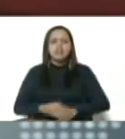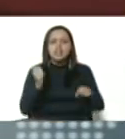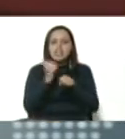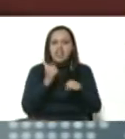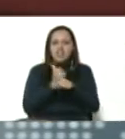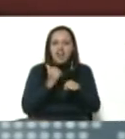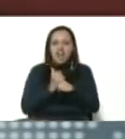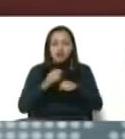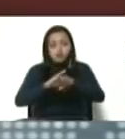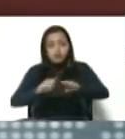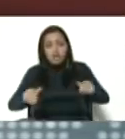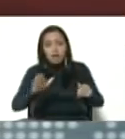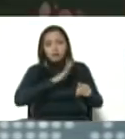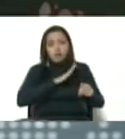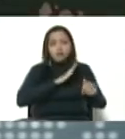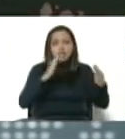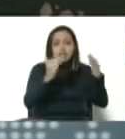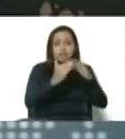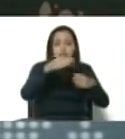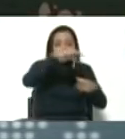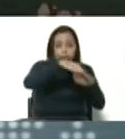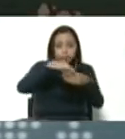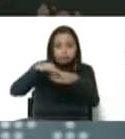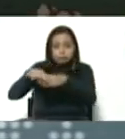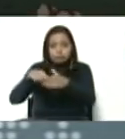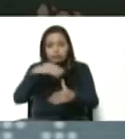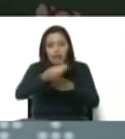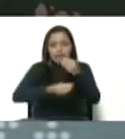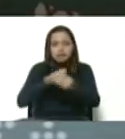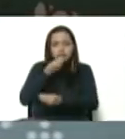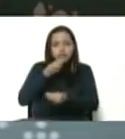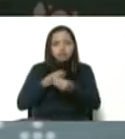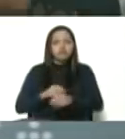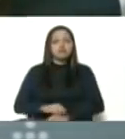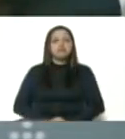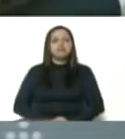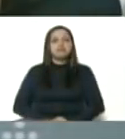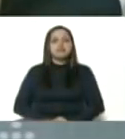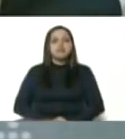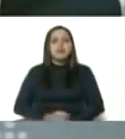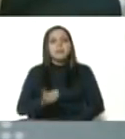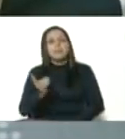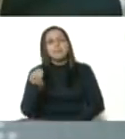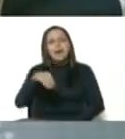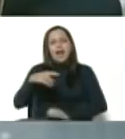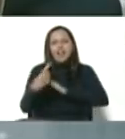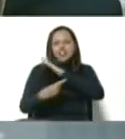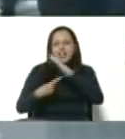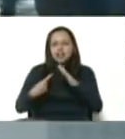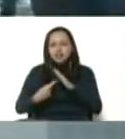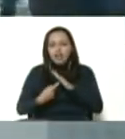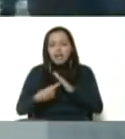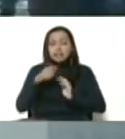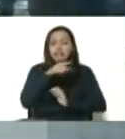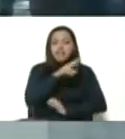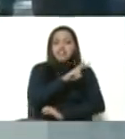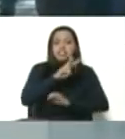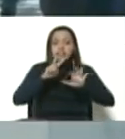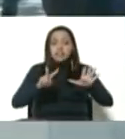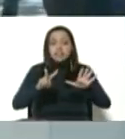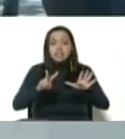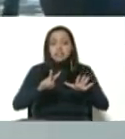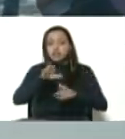patios productivos en sus casas. Pero adicionalmente un dato, para que usted lo tenga, es que de los 27, 24